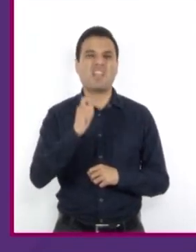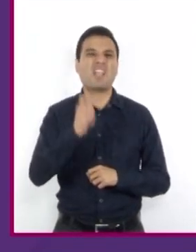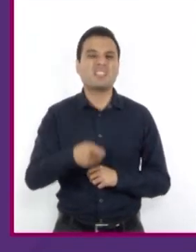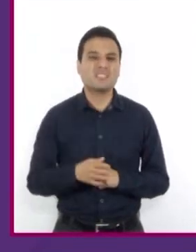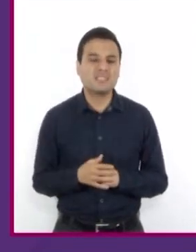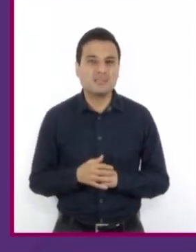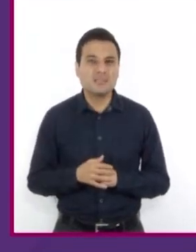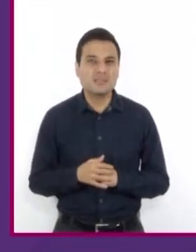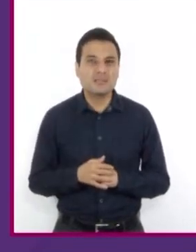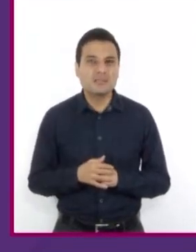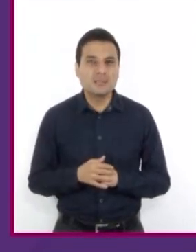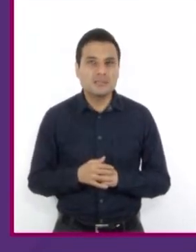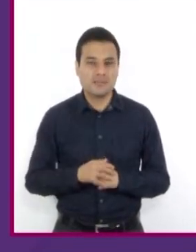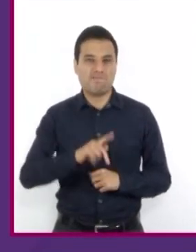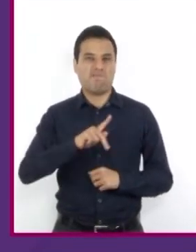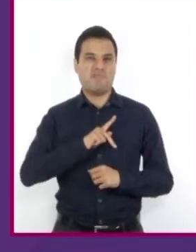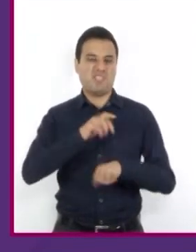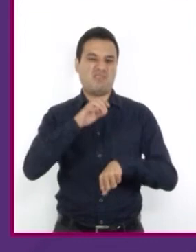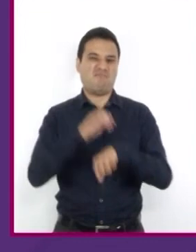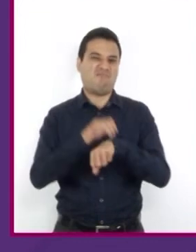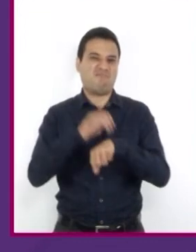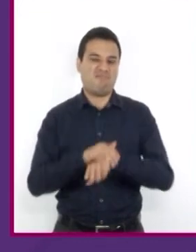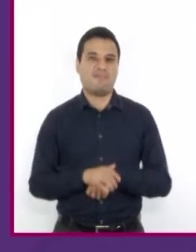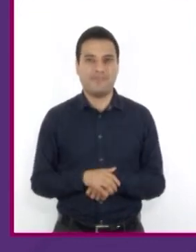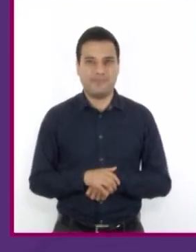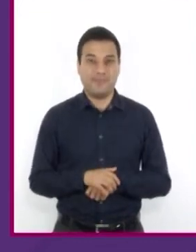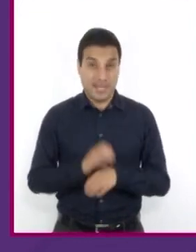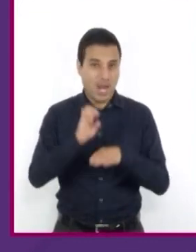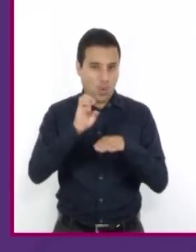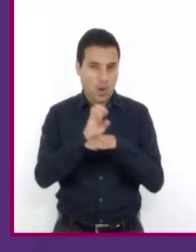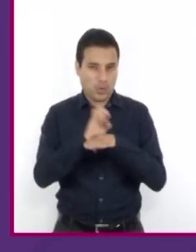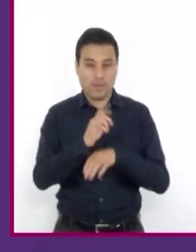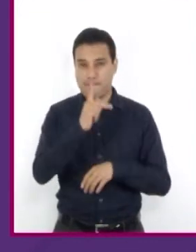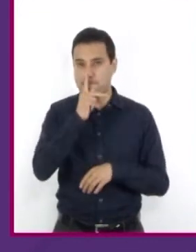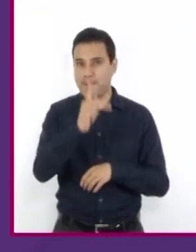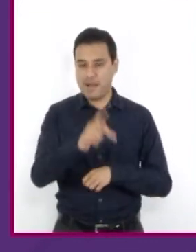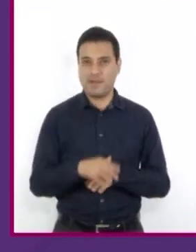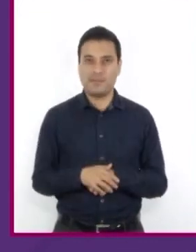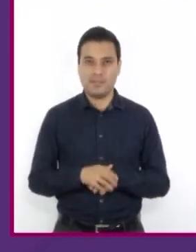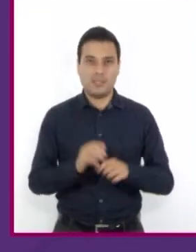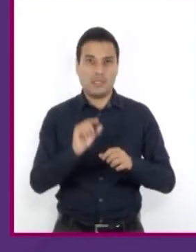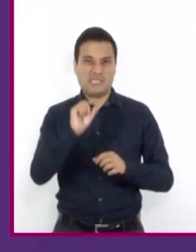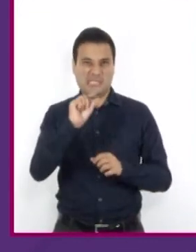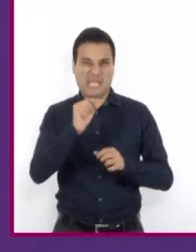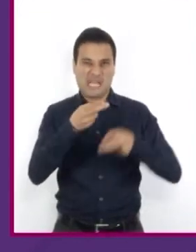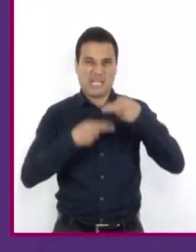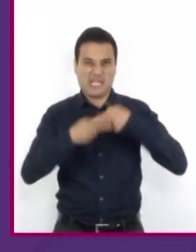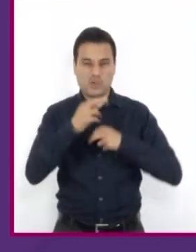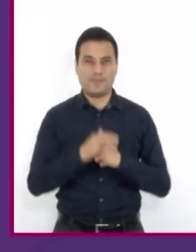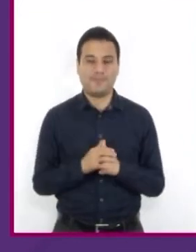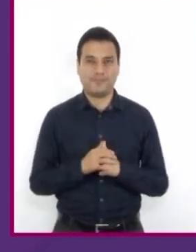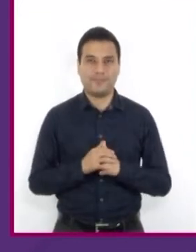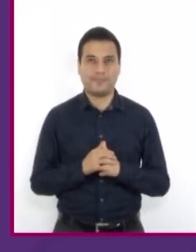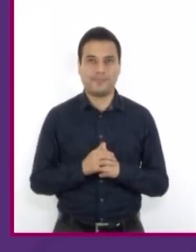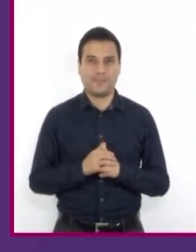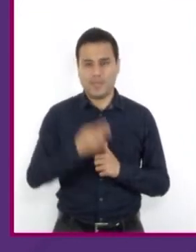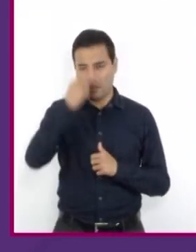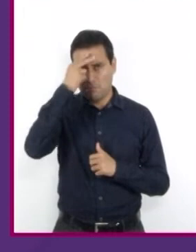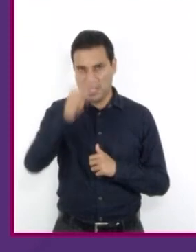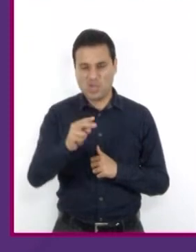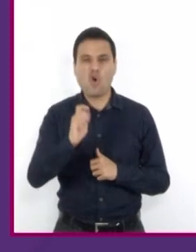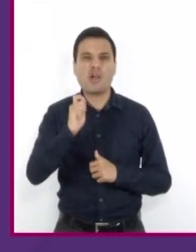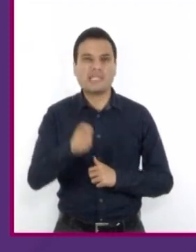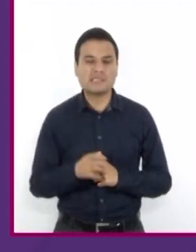como decir en México, ¡mi cuate! También en Ecuador, la expresión, ¡ya regreso! ¡Me voy a volver! En México